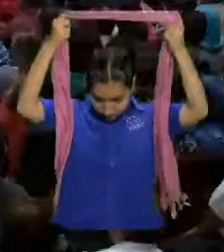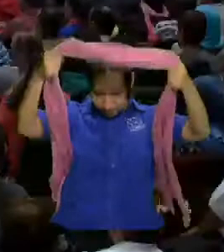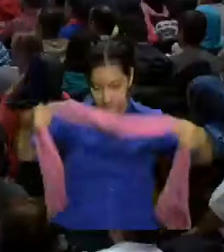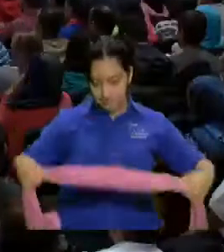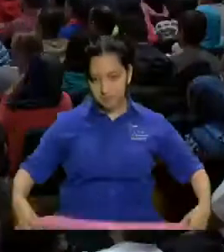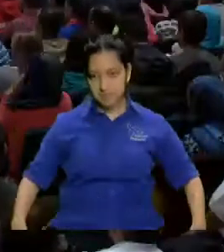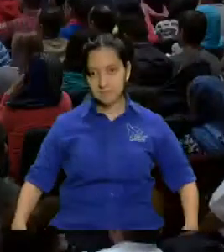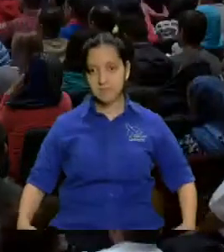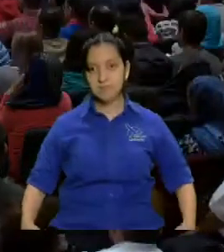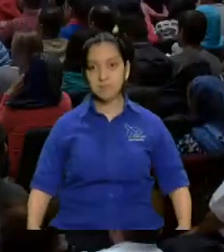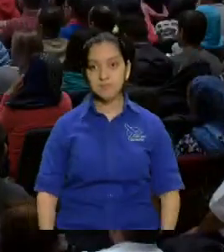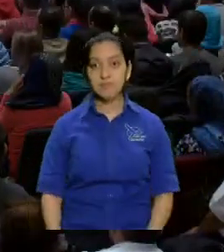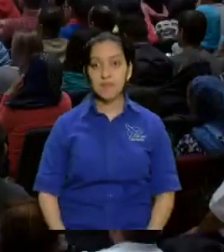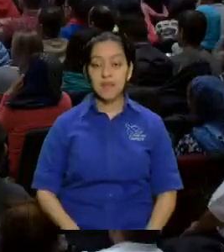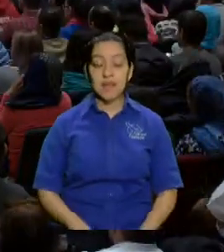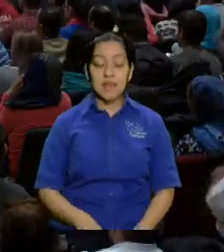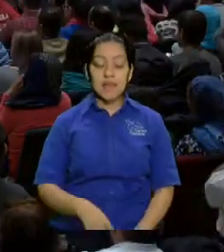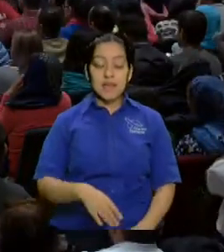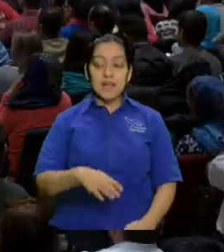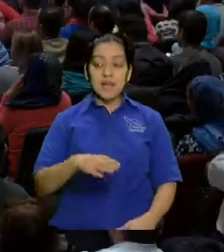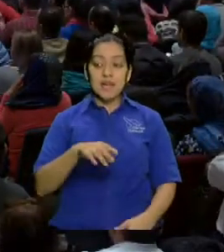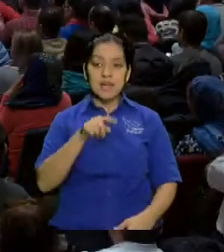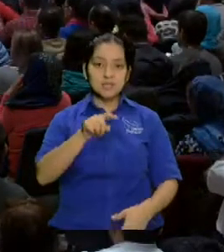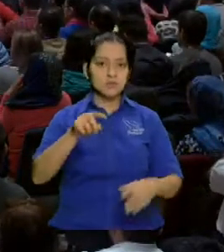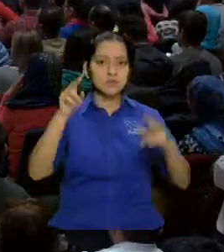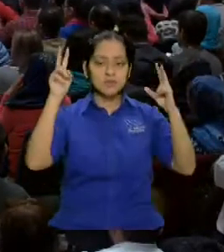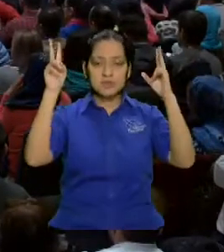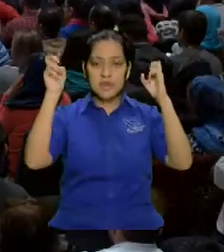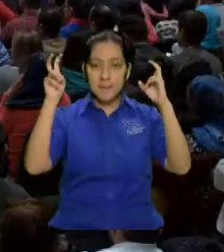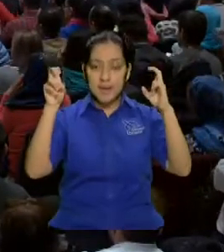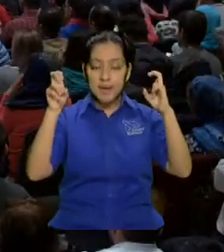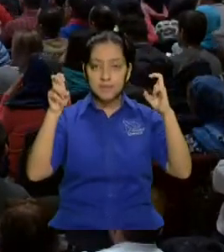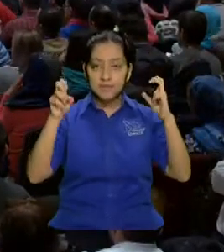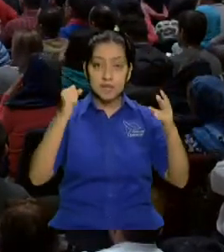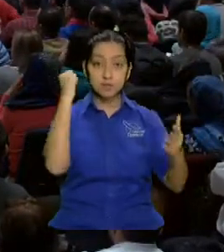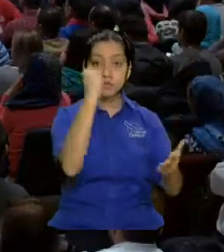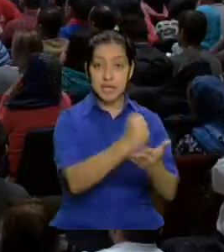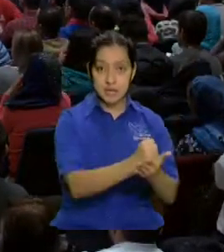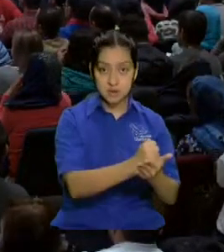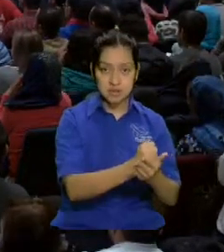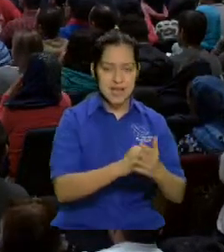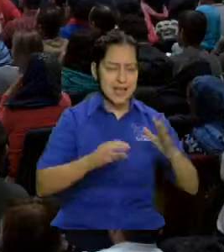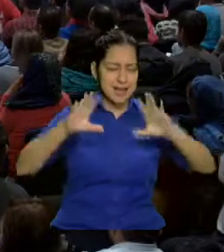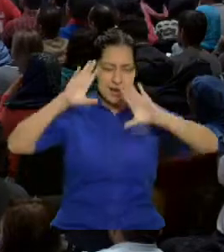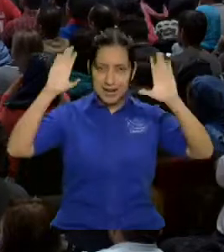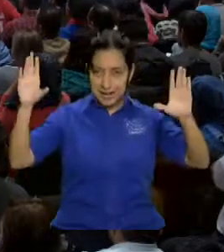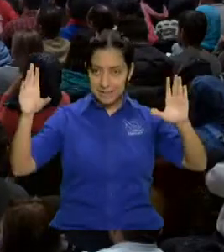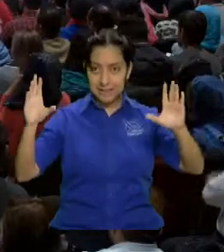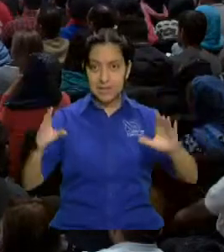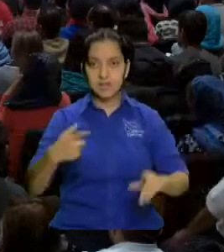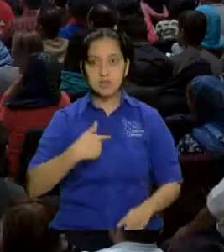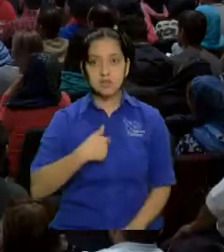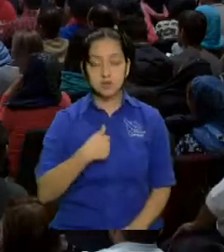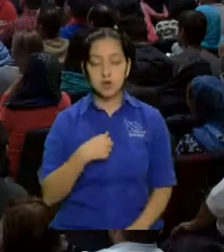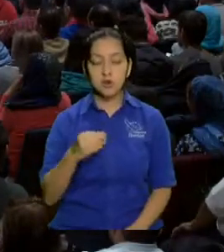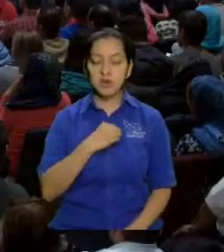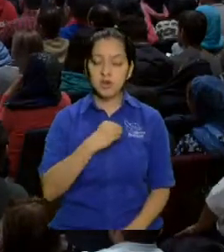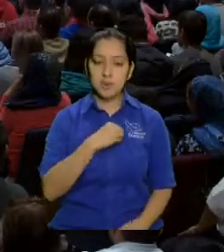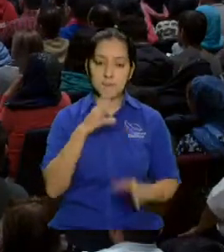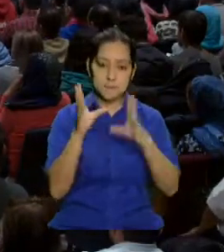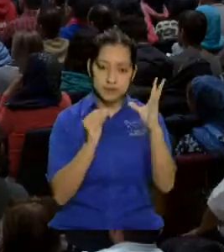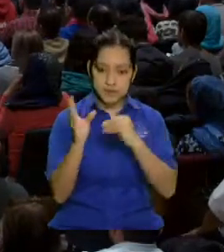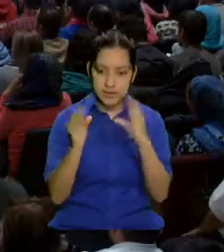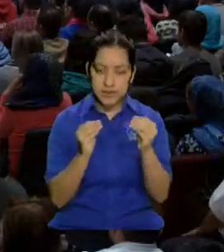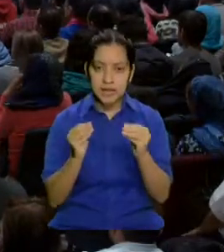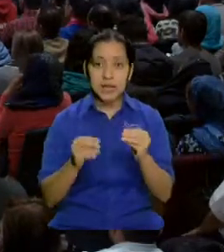Porque efectivamente es un tema amplísimo. Y yo le he estado platicando, pero solamente que ahora lo quiero aplicar al